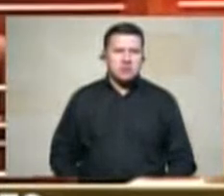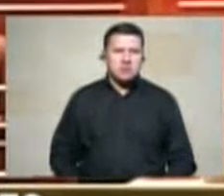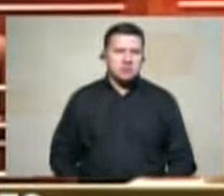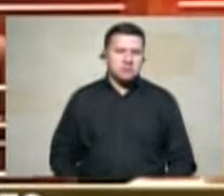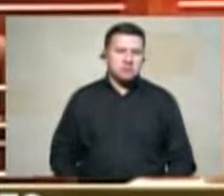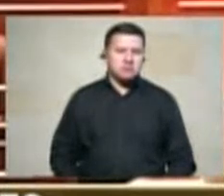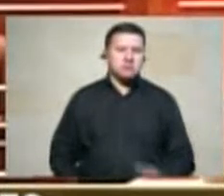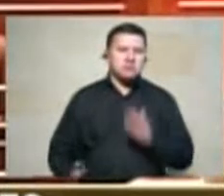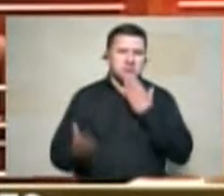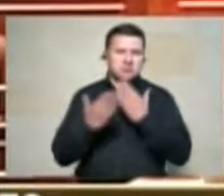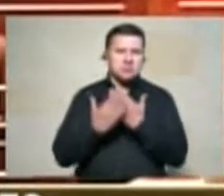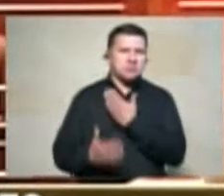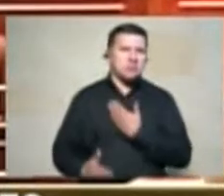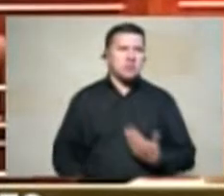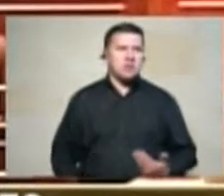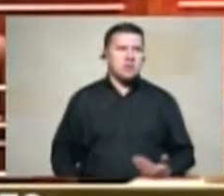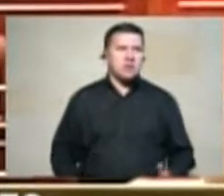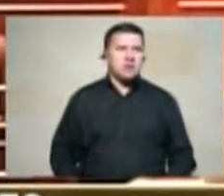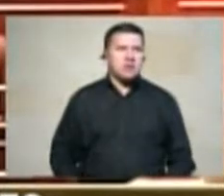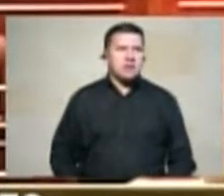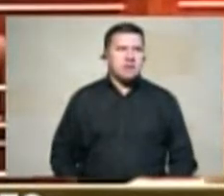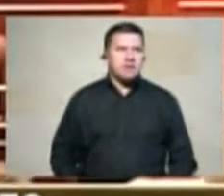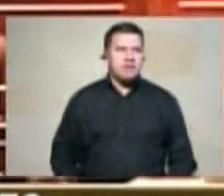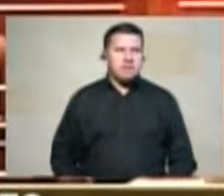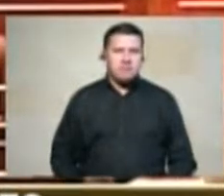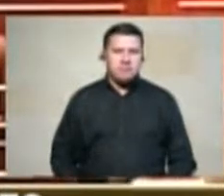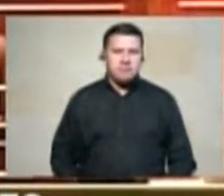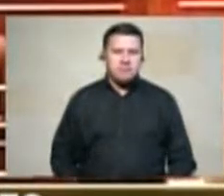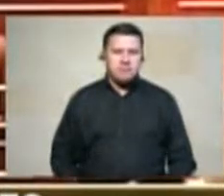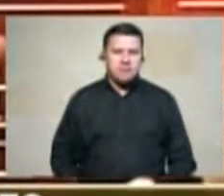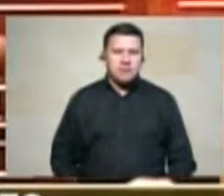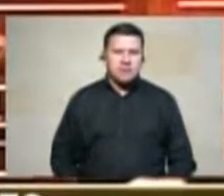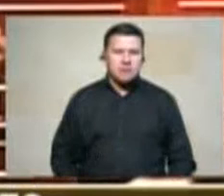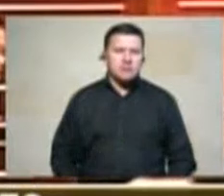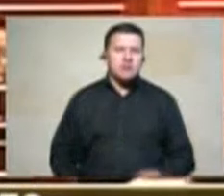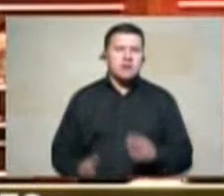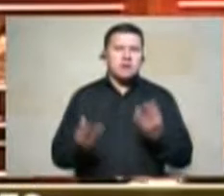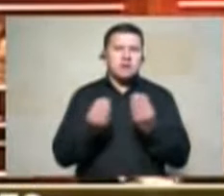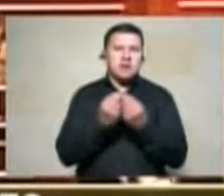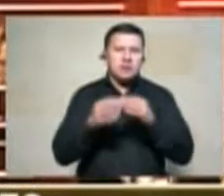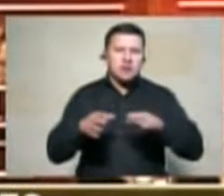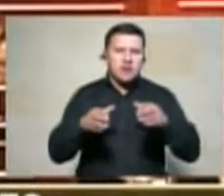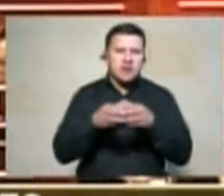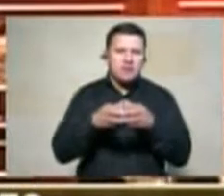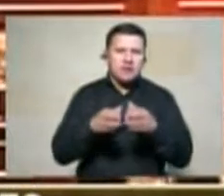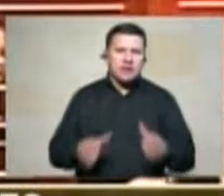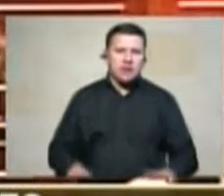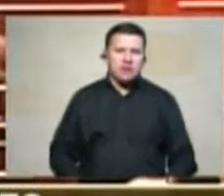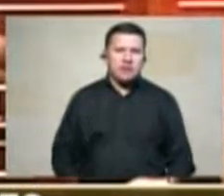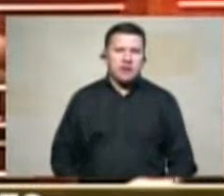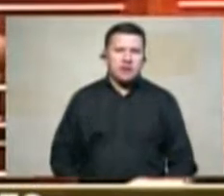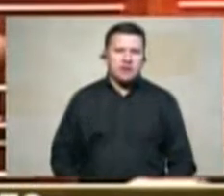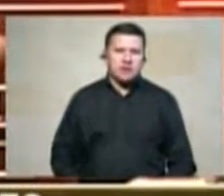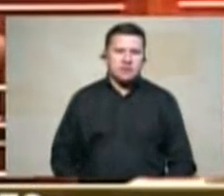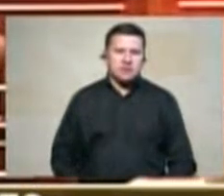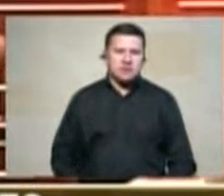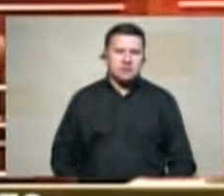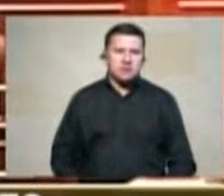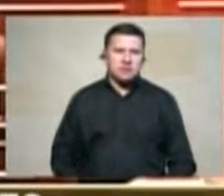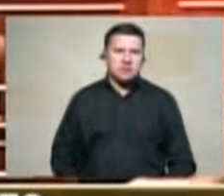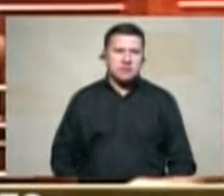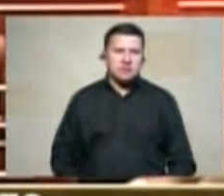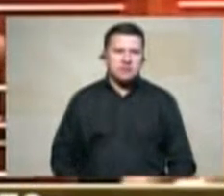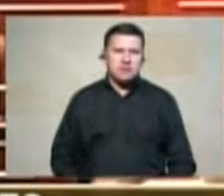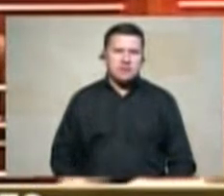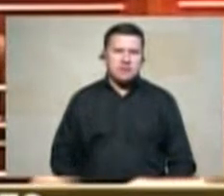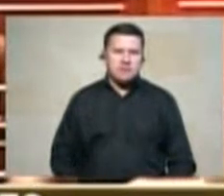muchas gracias señor presidente primero agradecerle la excelente exposición de nuestra amiga y colega de un tema